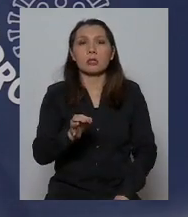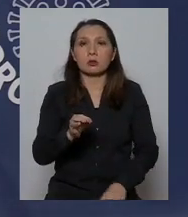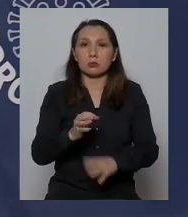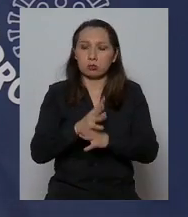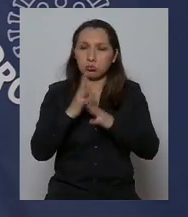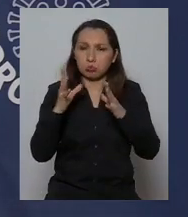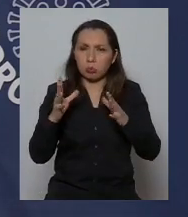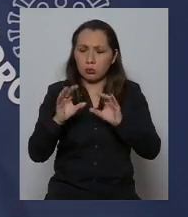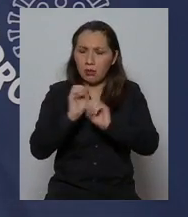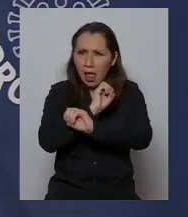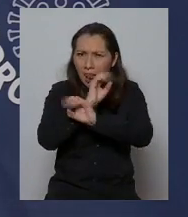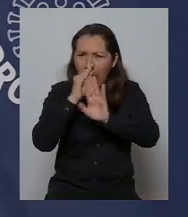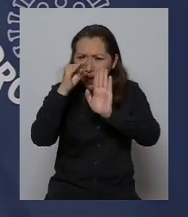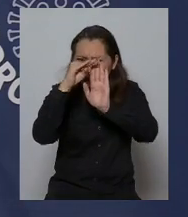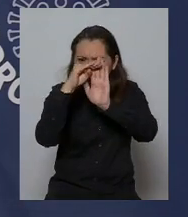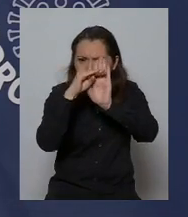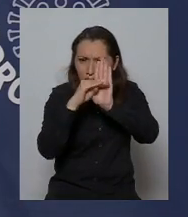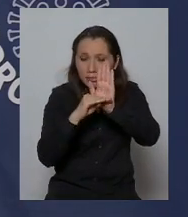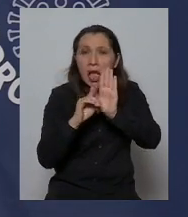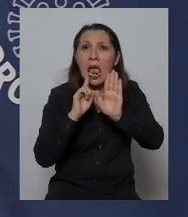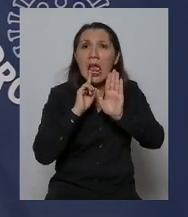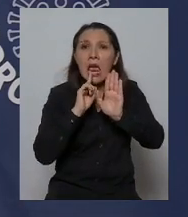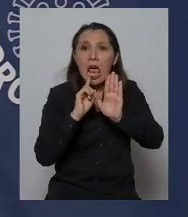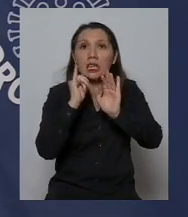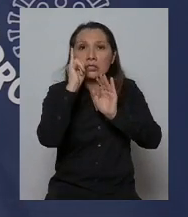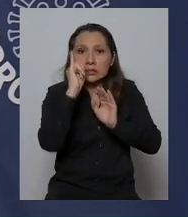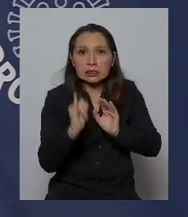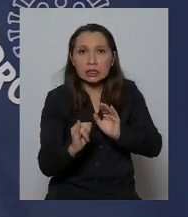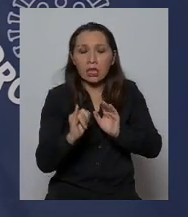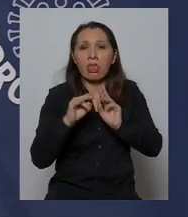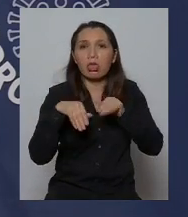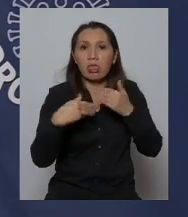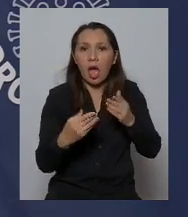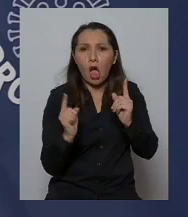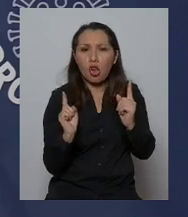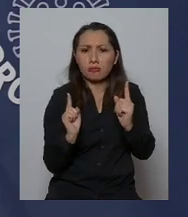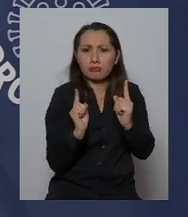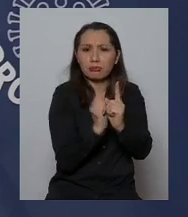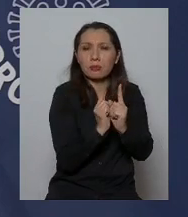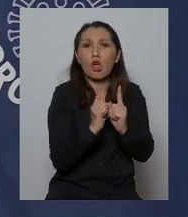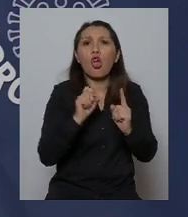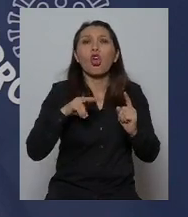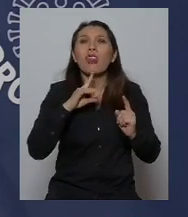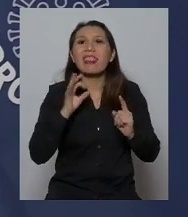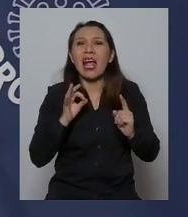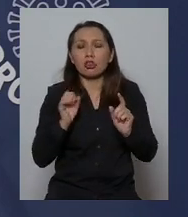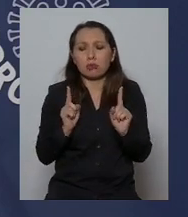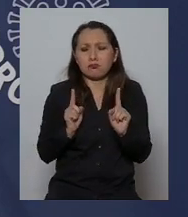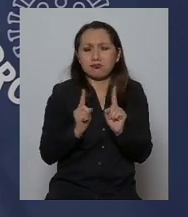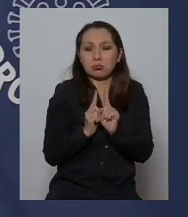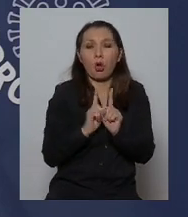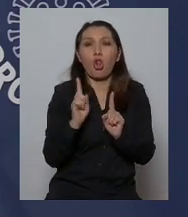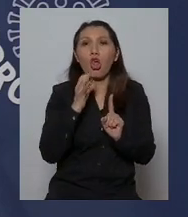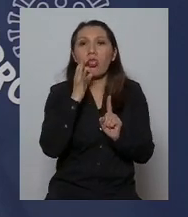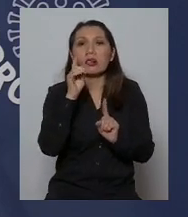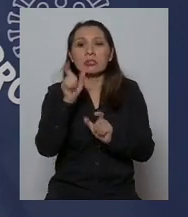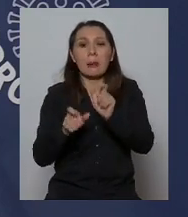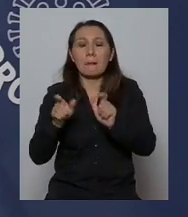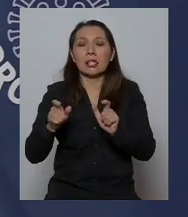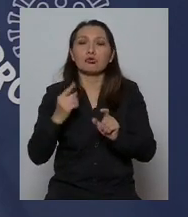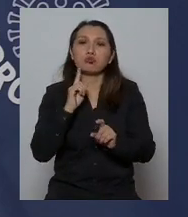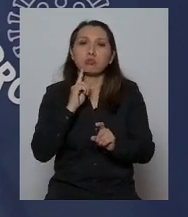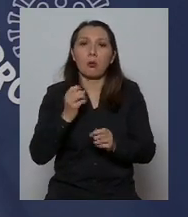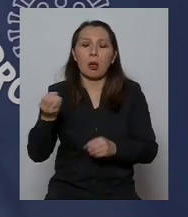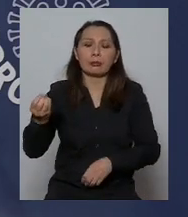muy nítidamente quienes constituyen un contacto estrecho no hablemos de las personas que sufren